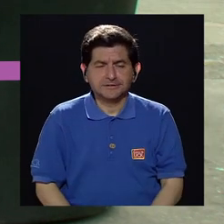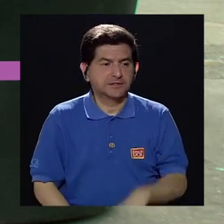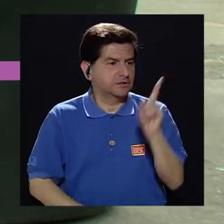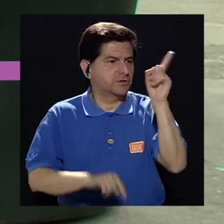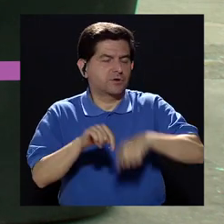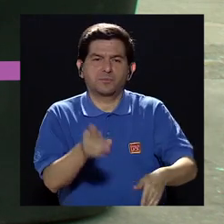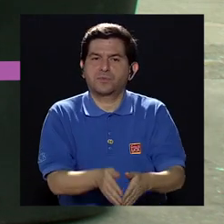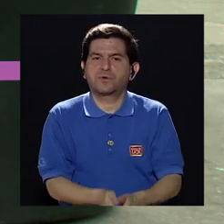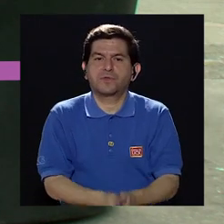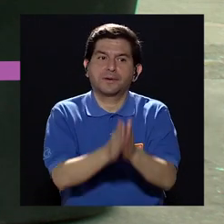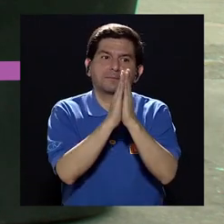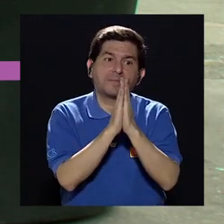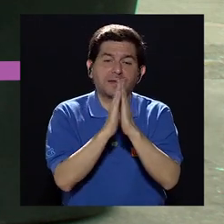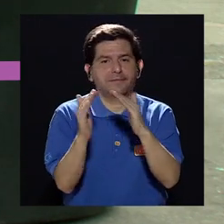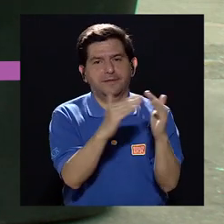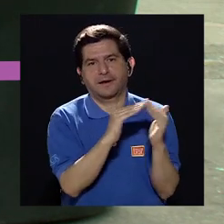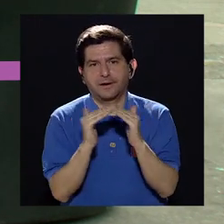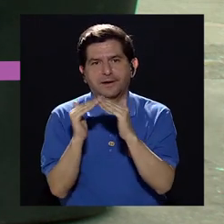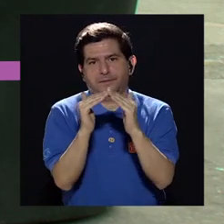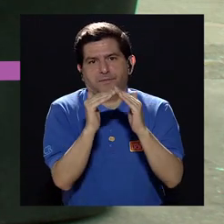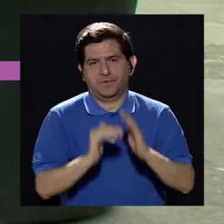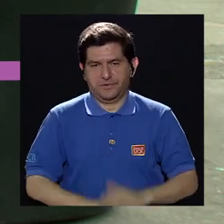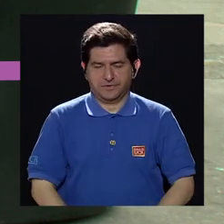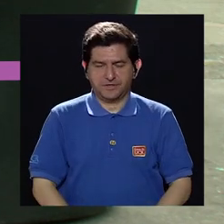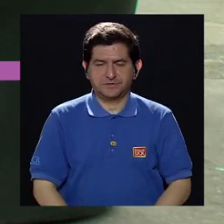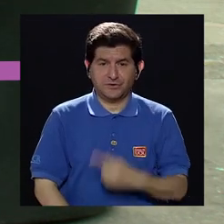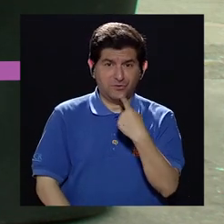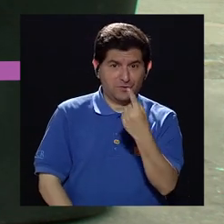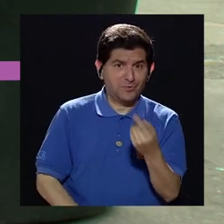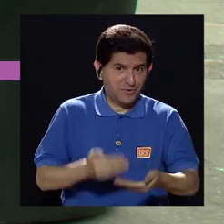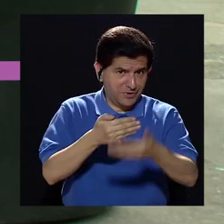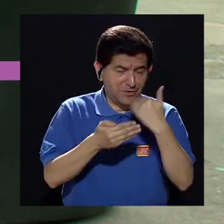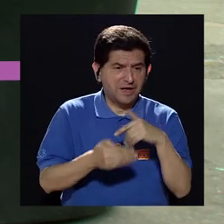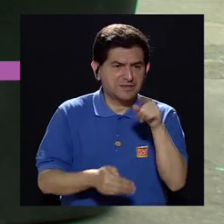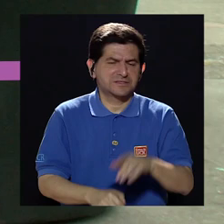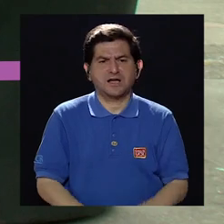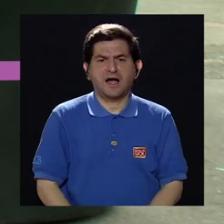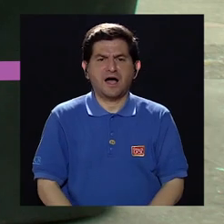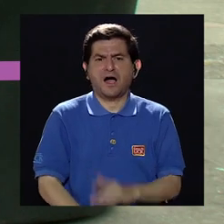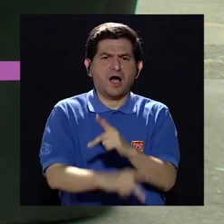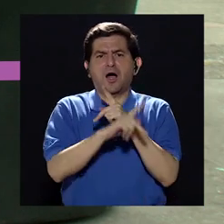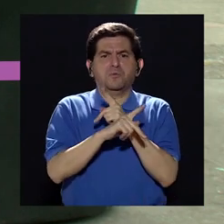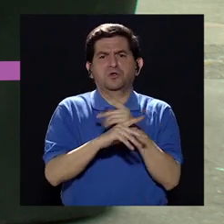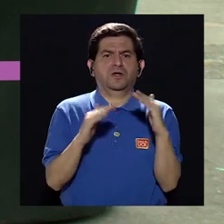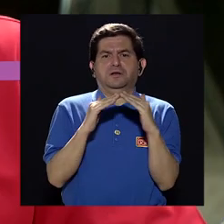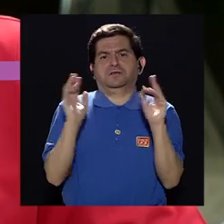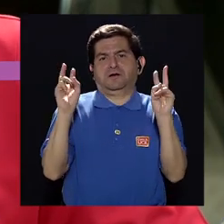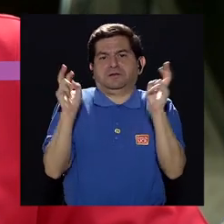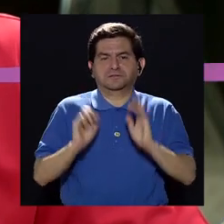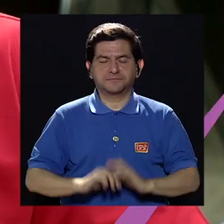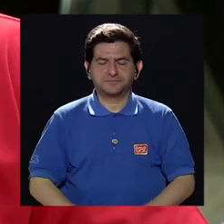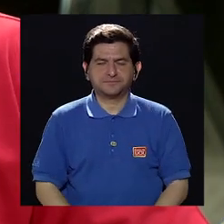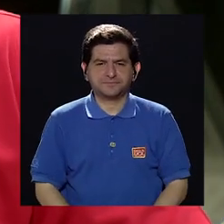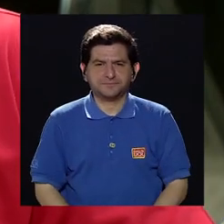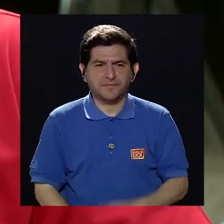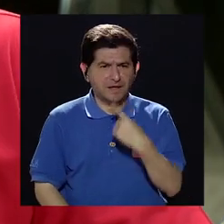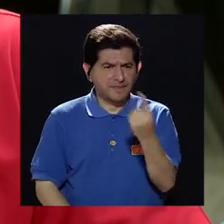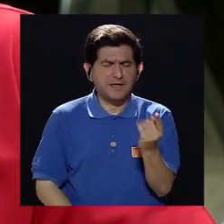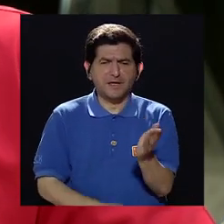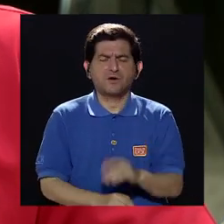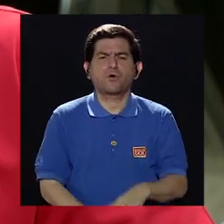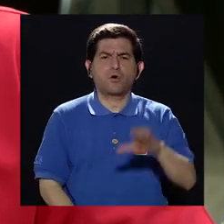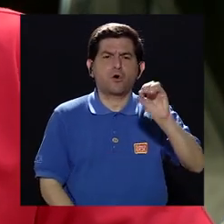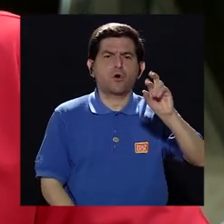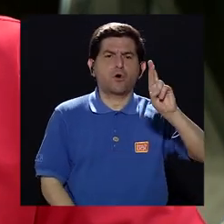pretender que la población, como dice usted, se va a guardar. Doctora, usted mencionaba, bueno, que es el órgano